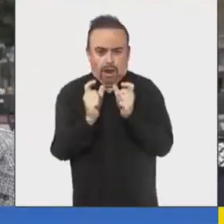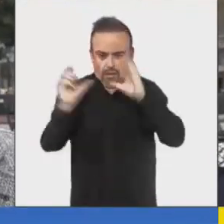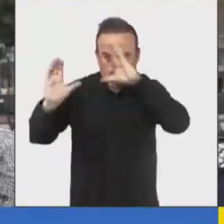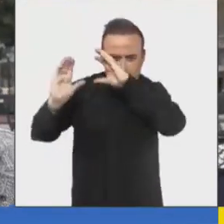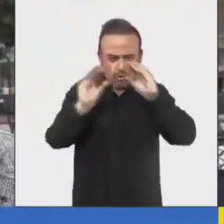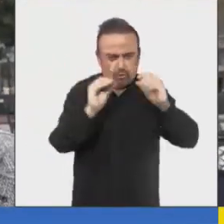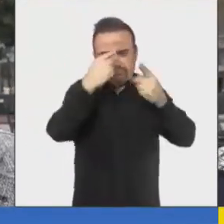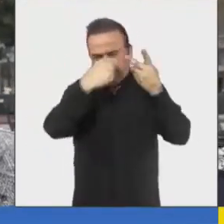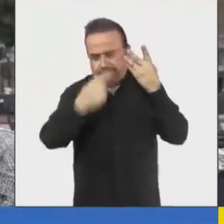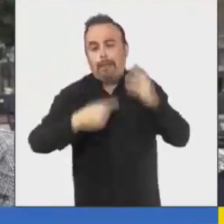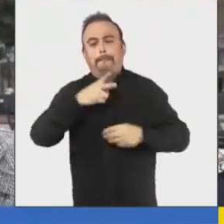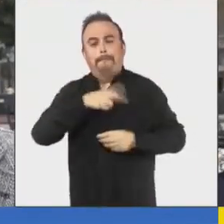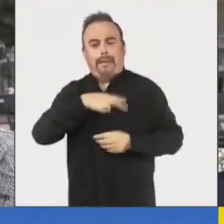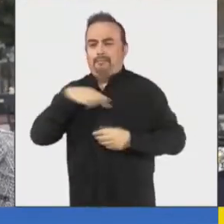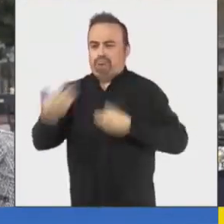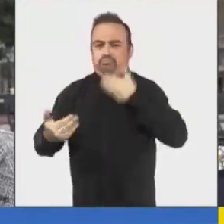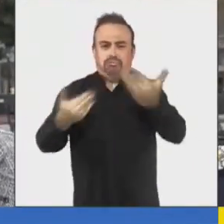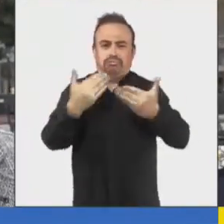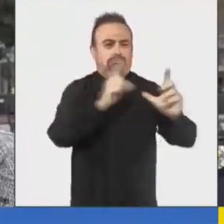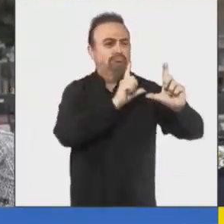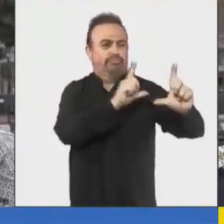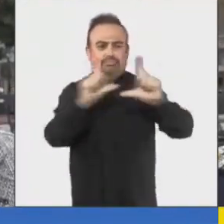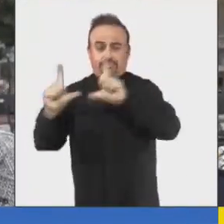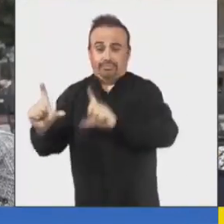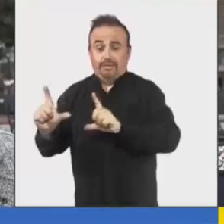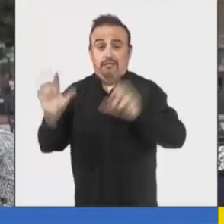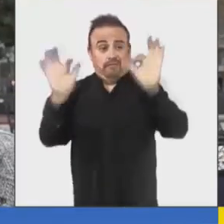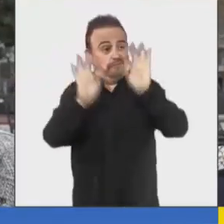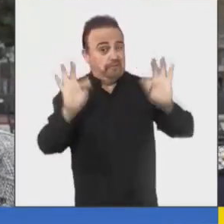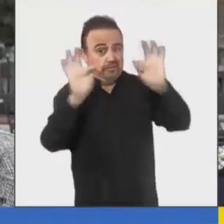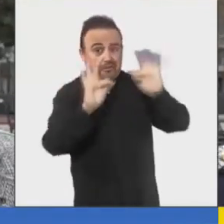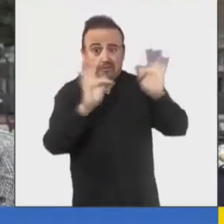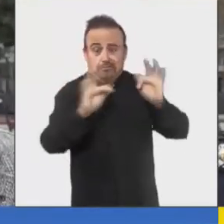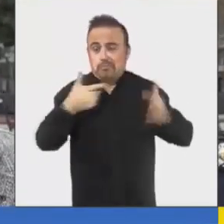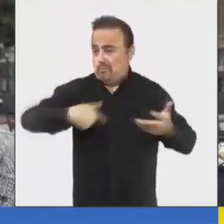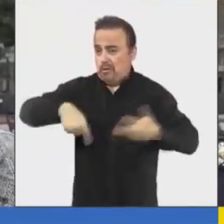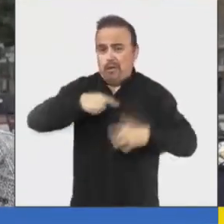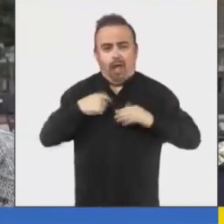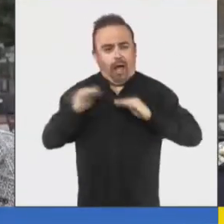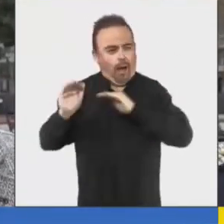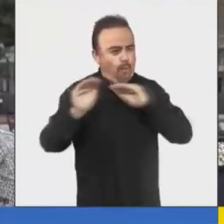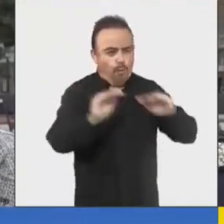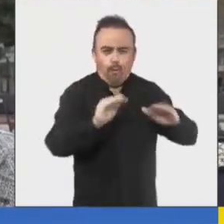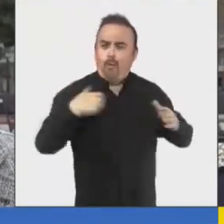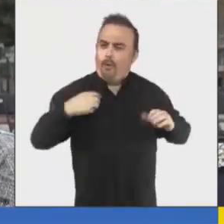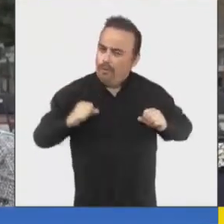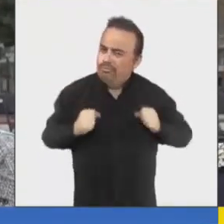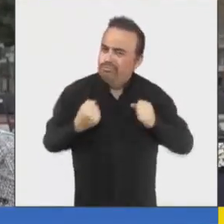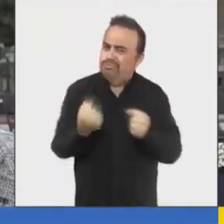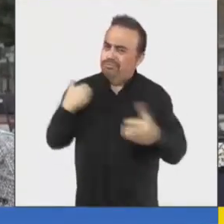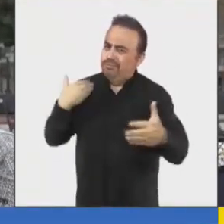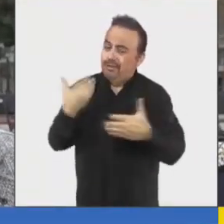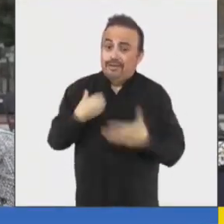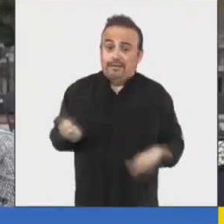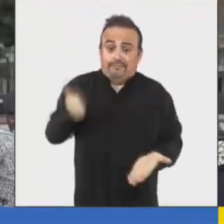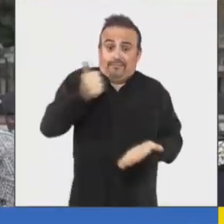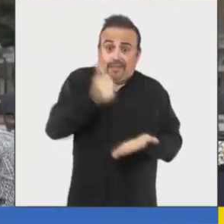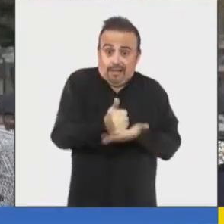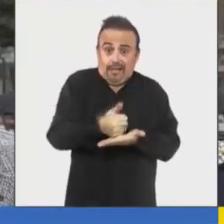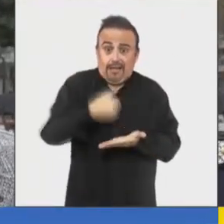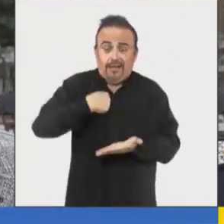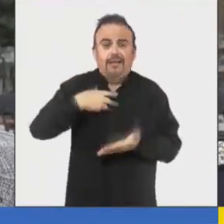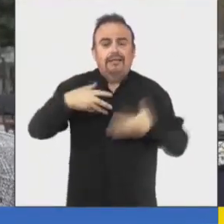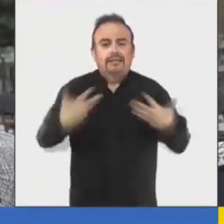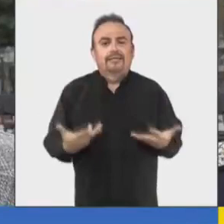en fin, diferentes congratulaciones que nosotros compartimos y apoyamos con mucha fuerza desde el minuto uno que llegamos a la alcaldía, no solamente